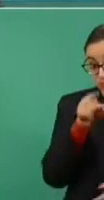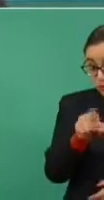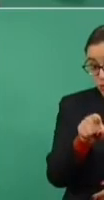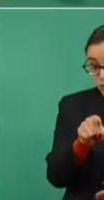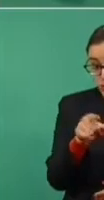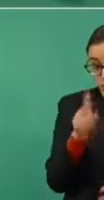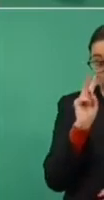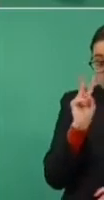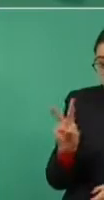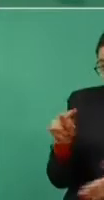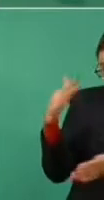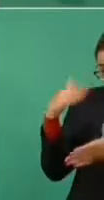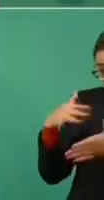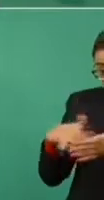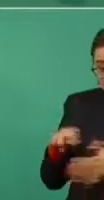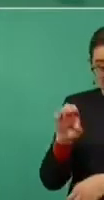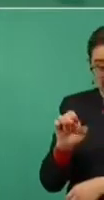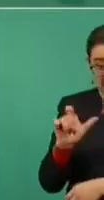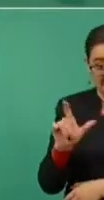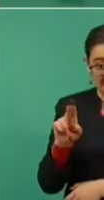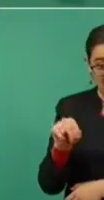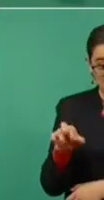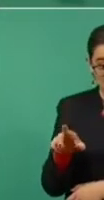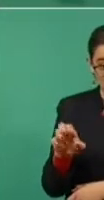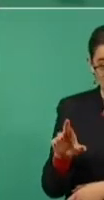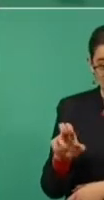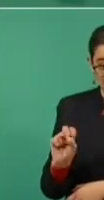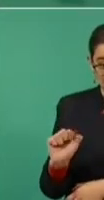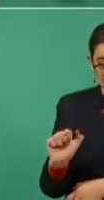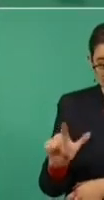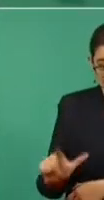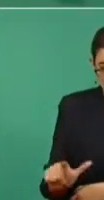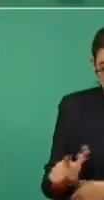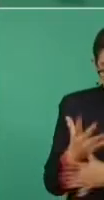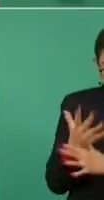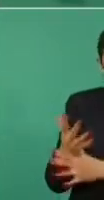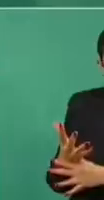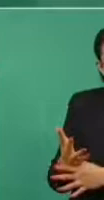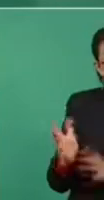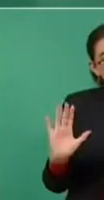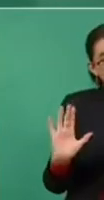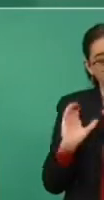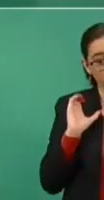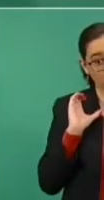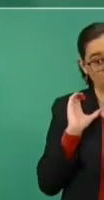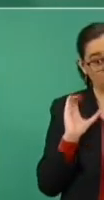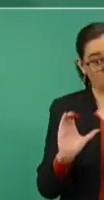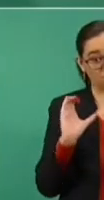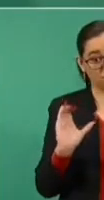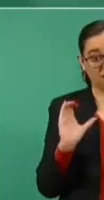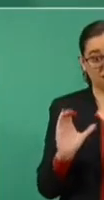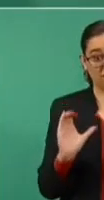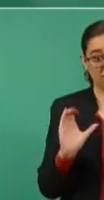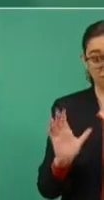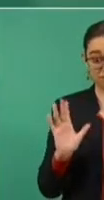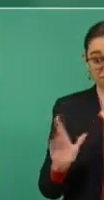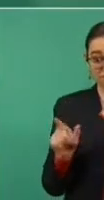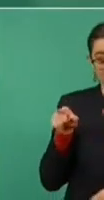puedes caer